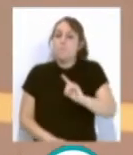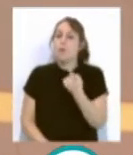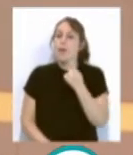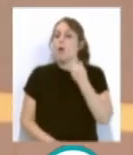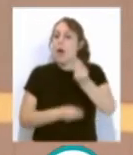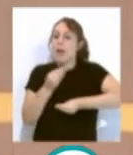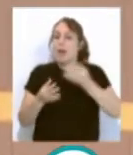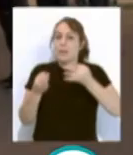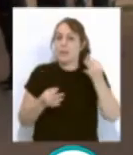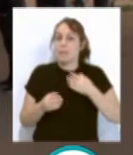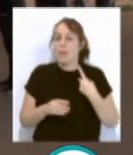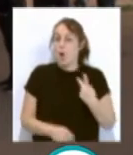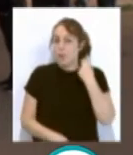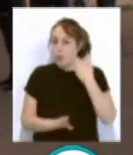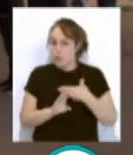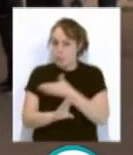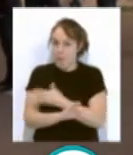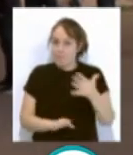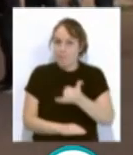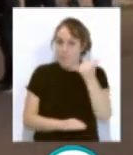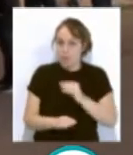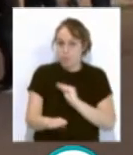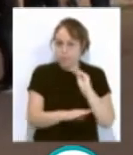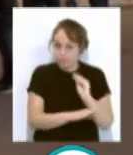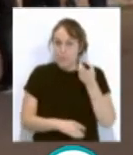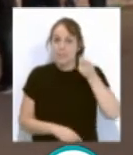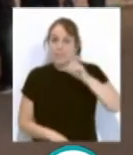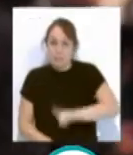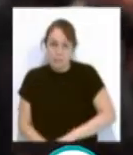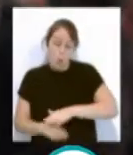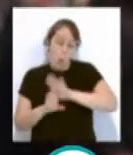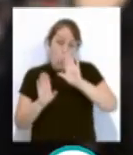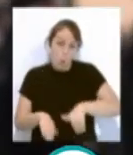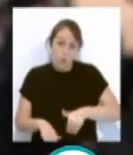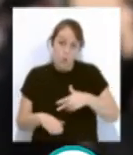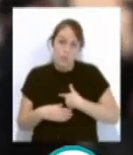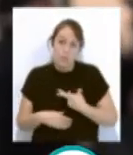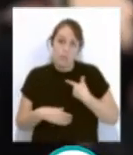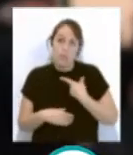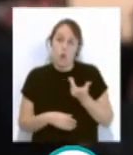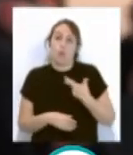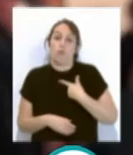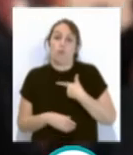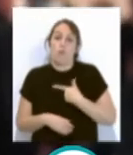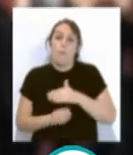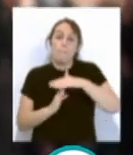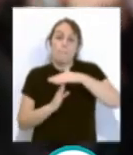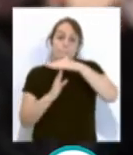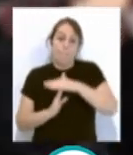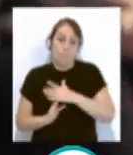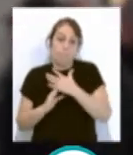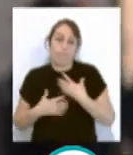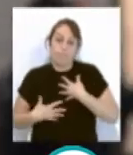las prejubilaciones bajas incentivadas y, por último, las excedencias voluntarias. Los trabajadores de las